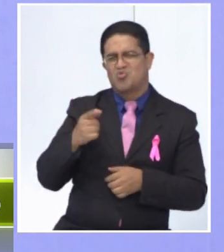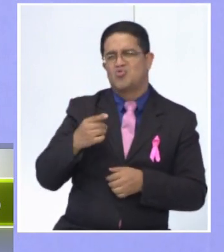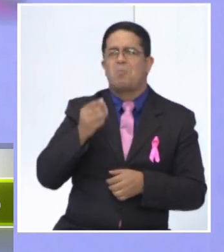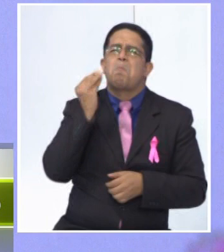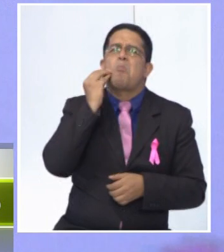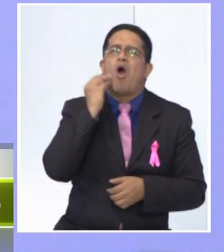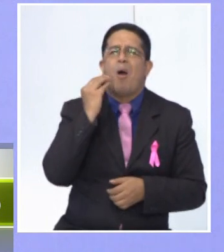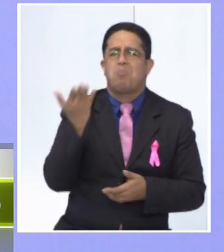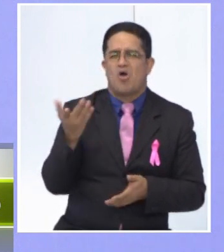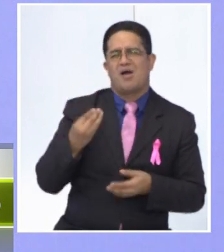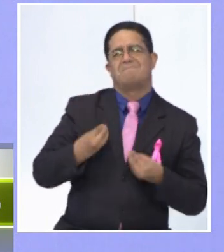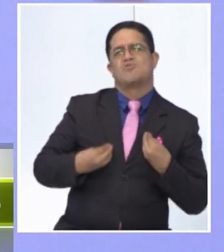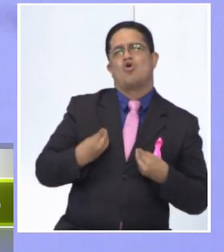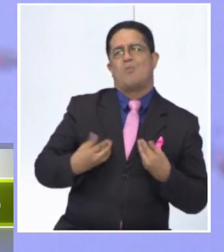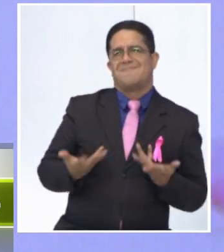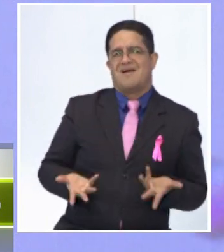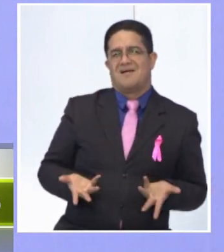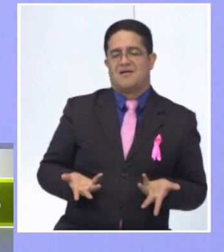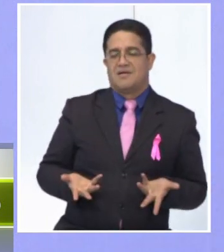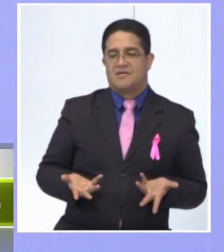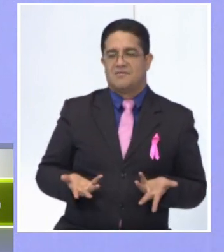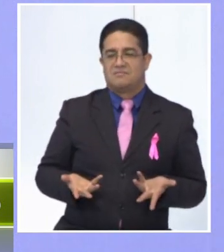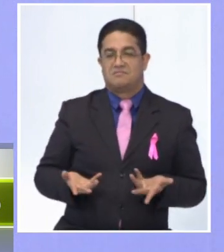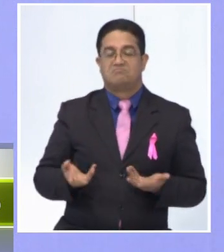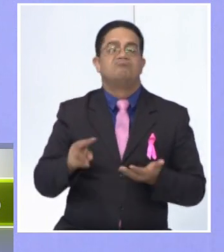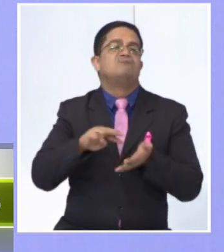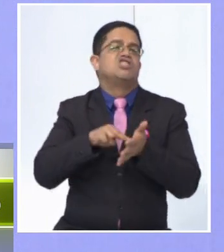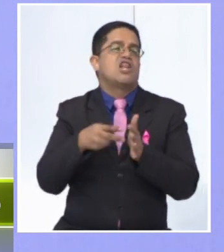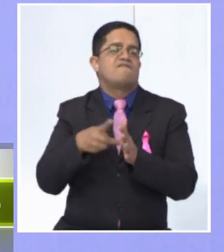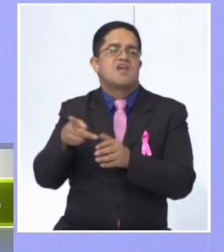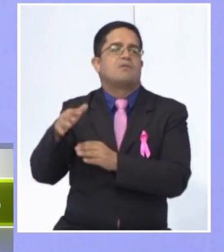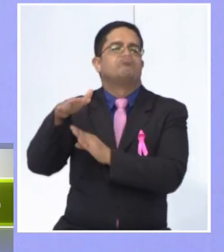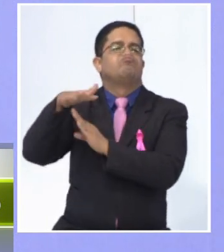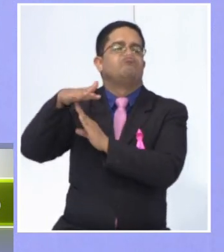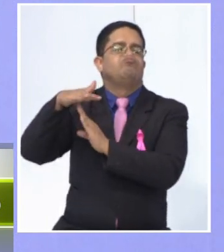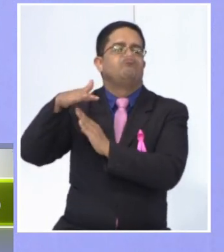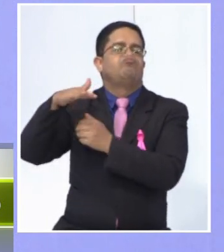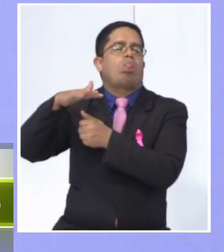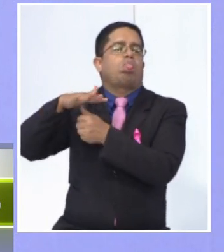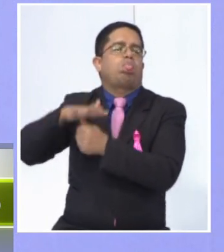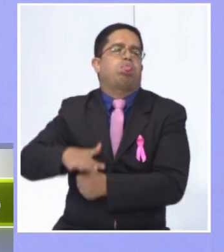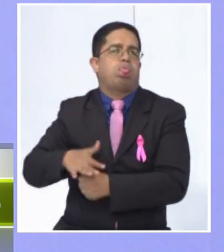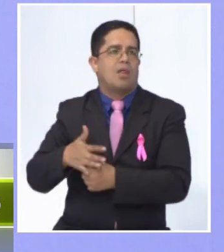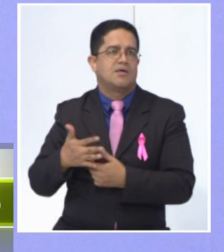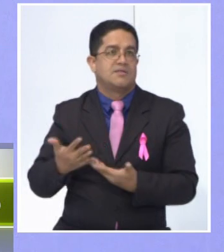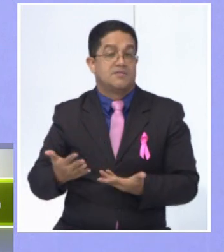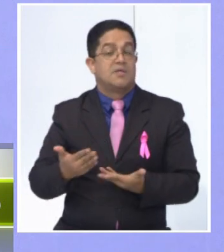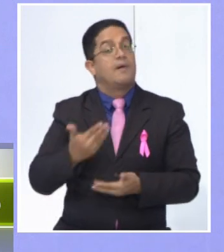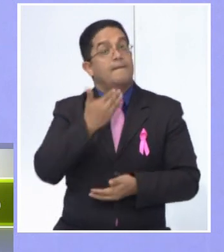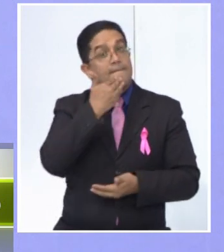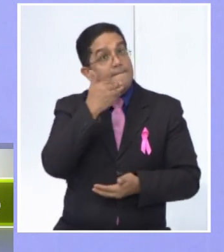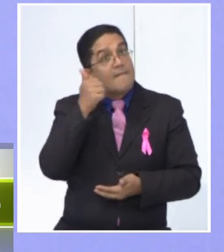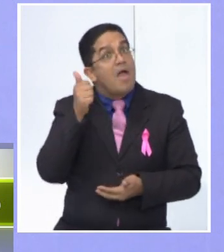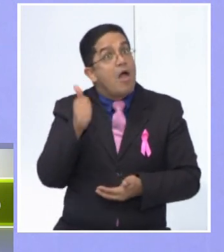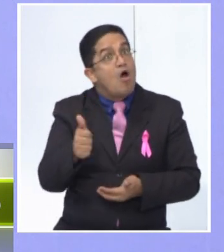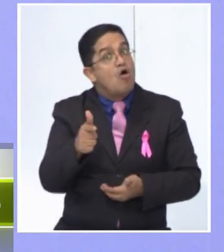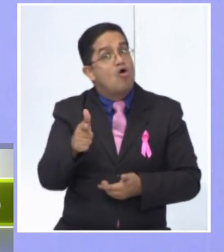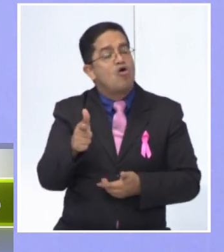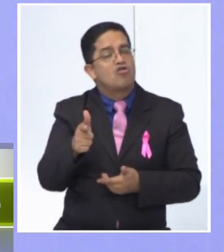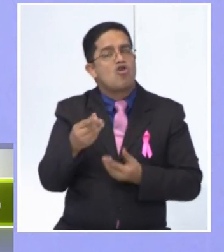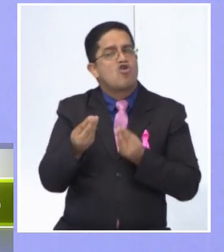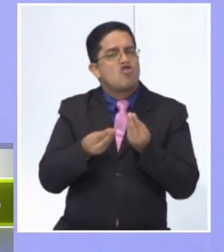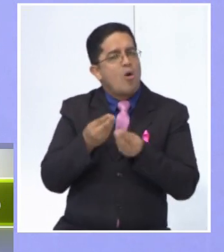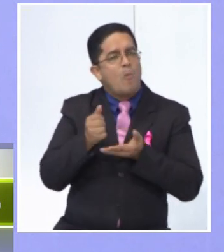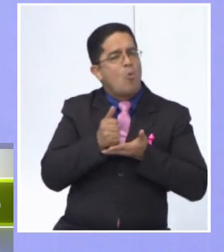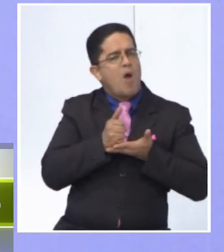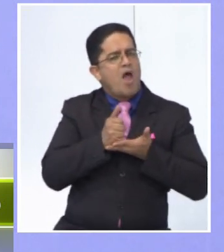no es nada. Y realmente lo que estamos es minimizando su sentir. Yo creo que la mejor forma de acompañar a